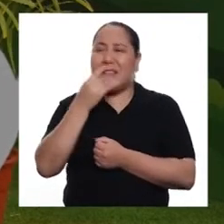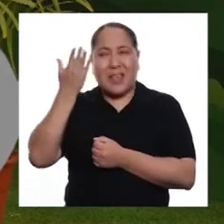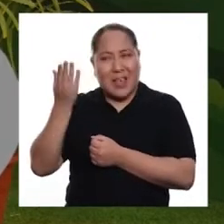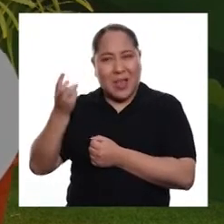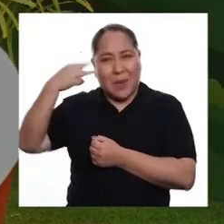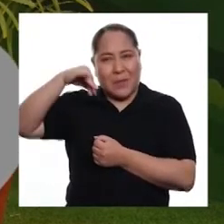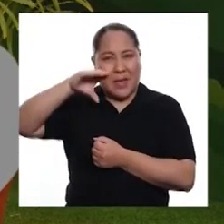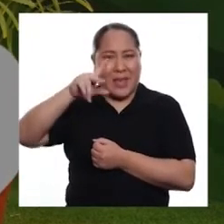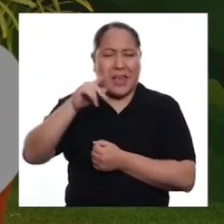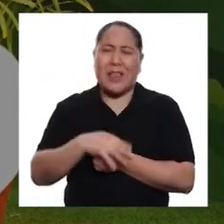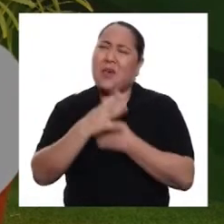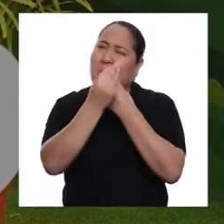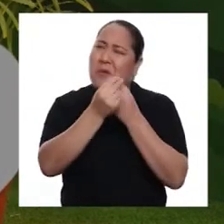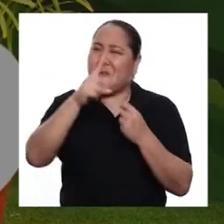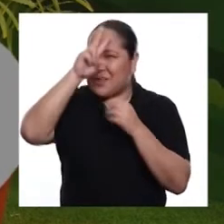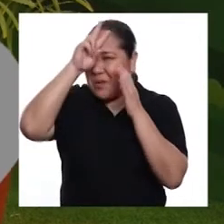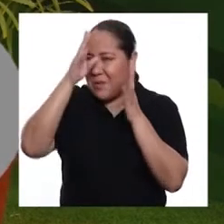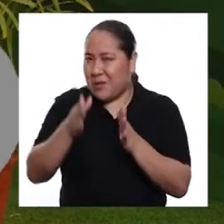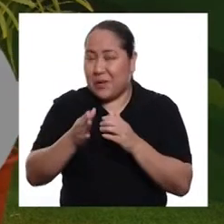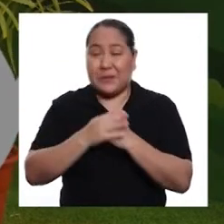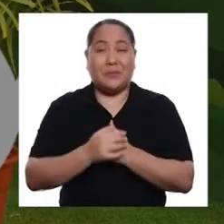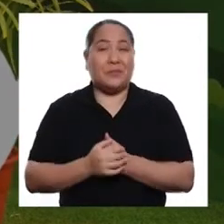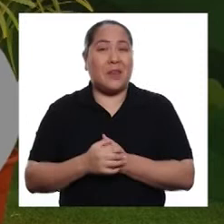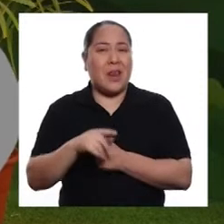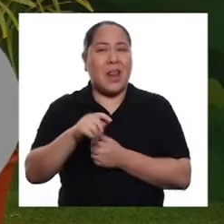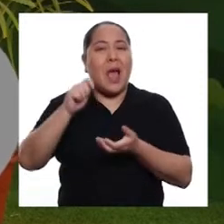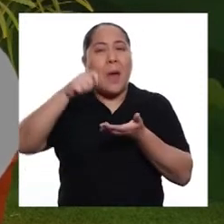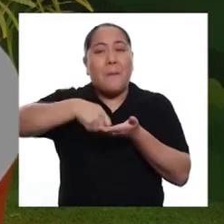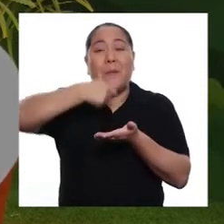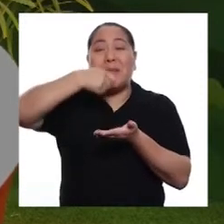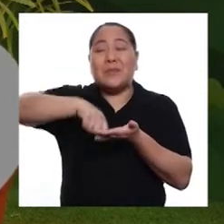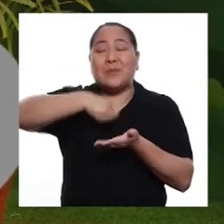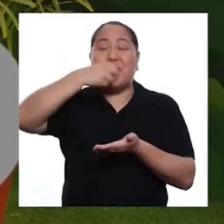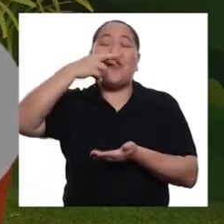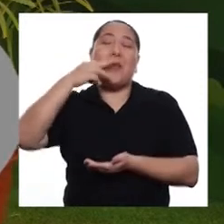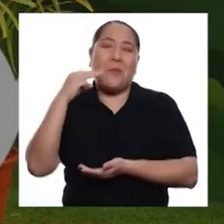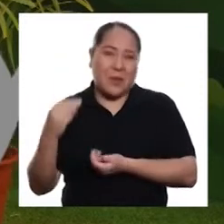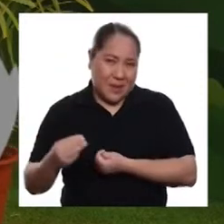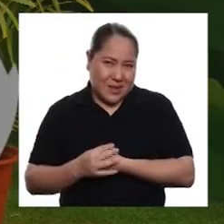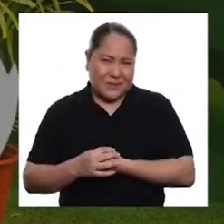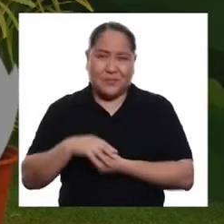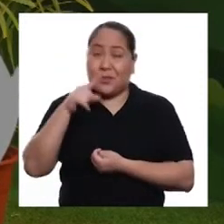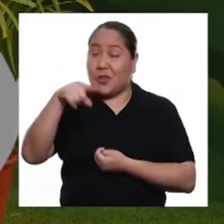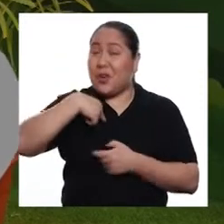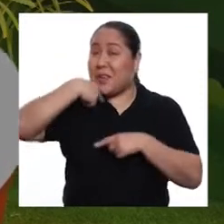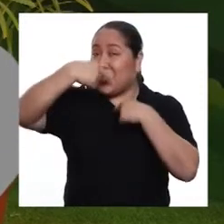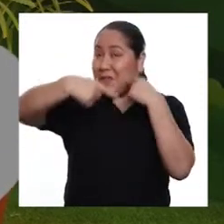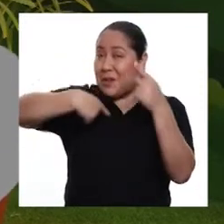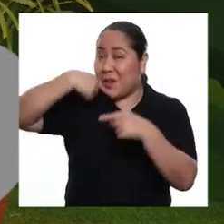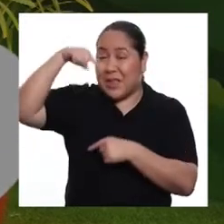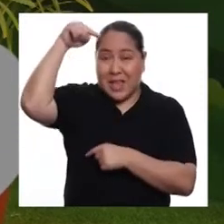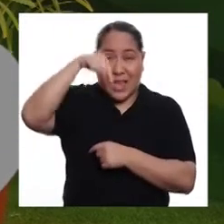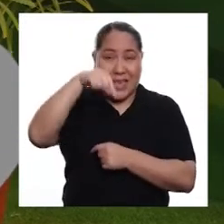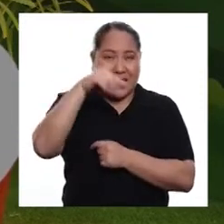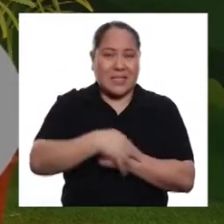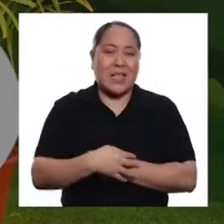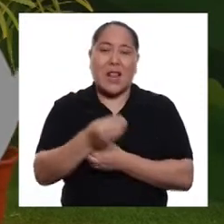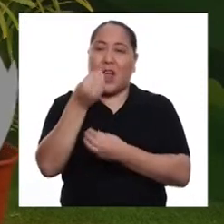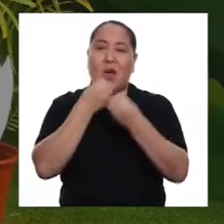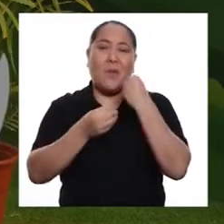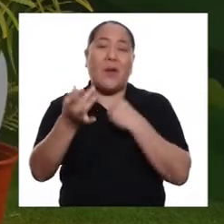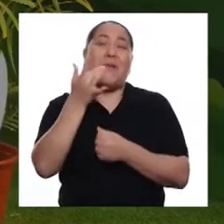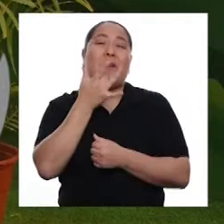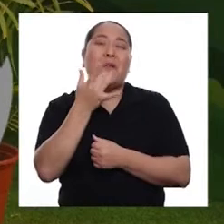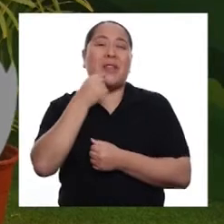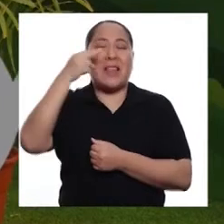favoritos de Miki y de muchos peruanos. ¡La mazamorra morada! ¡Les cuento que este